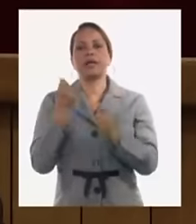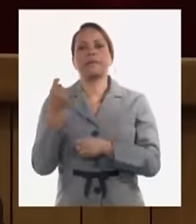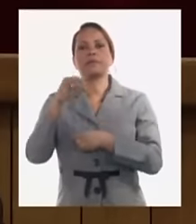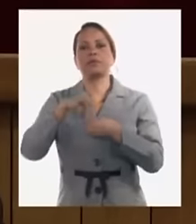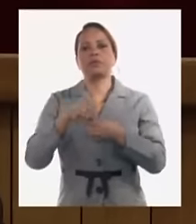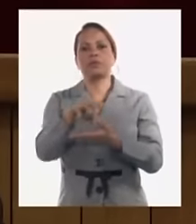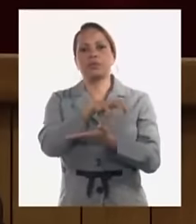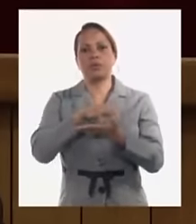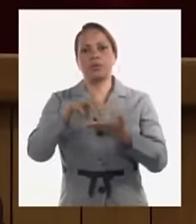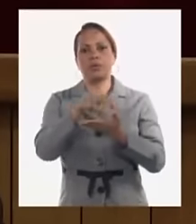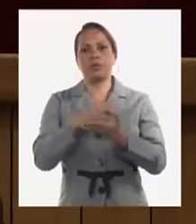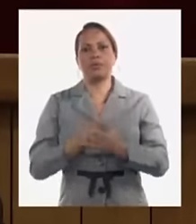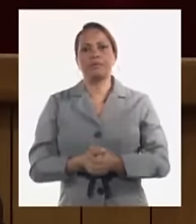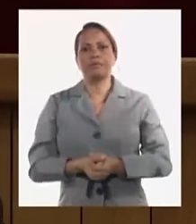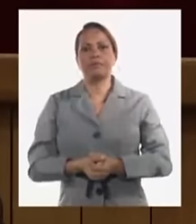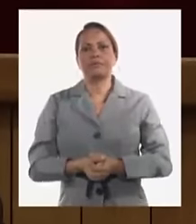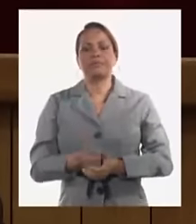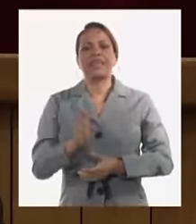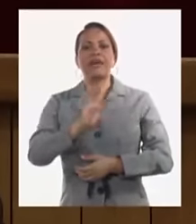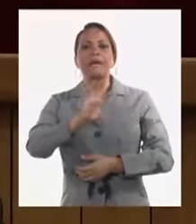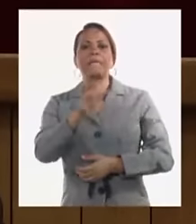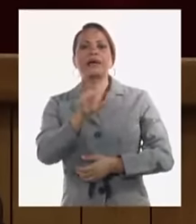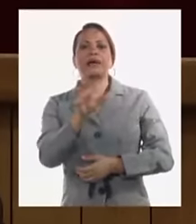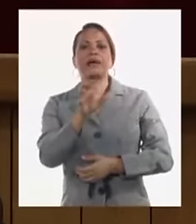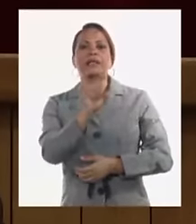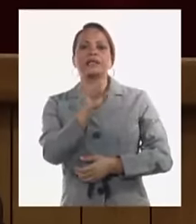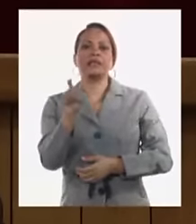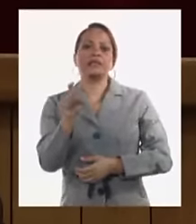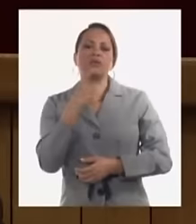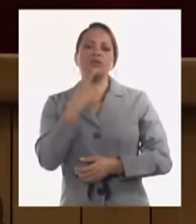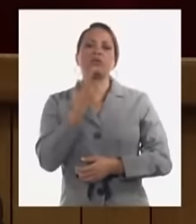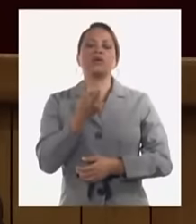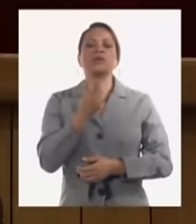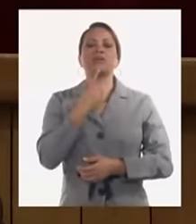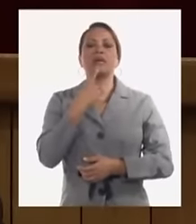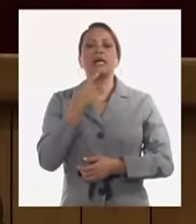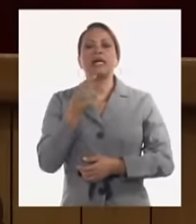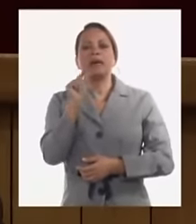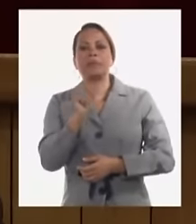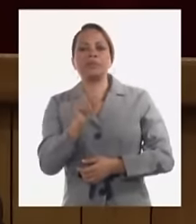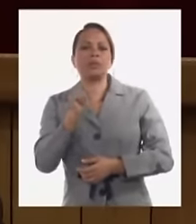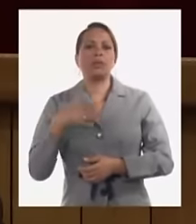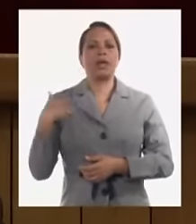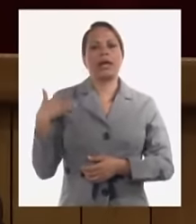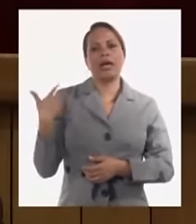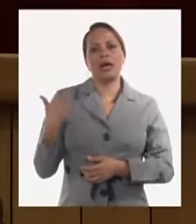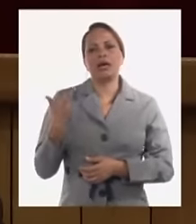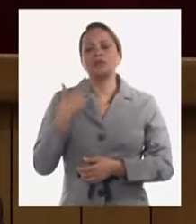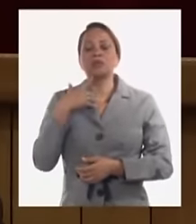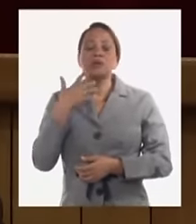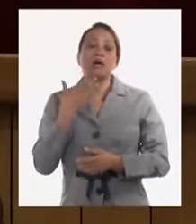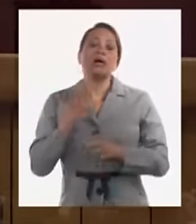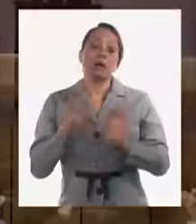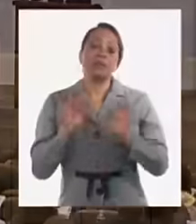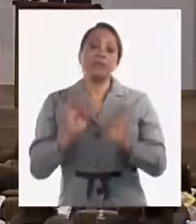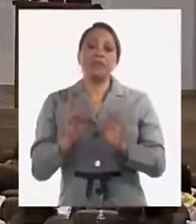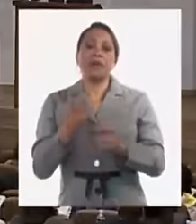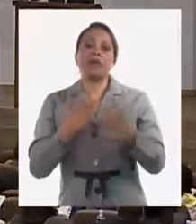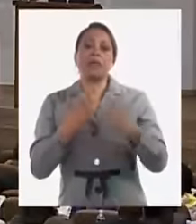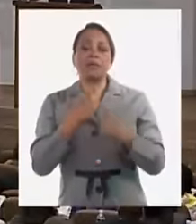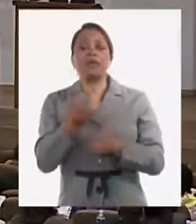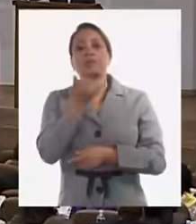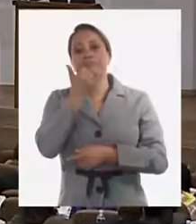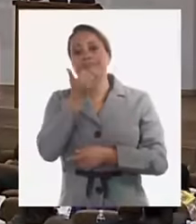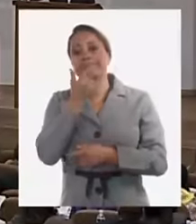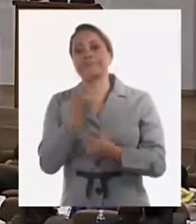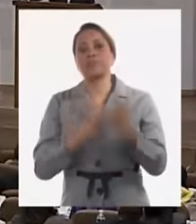local la bancarización tan a veces cuestionada poco entendida es verdad que tal vez pudieron verse